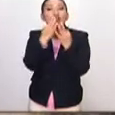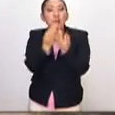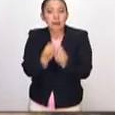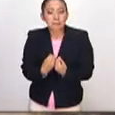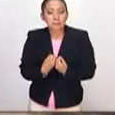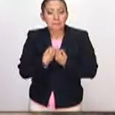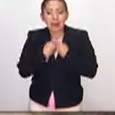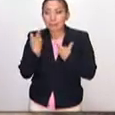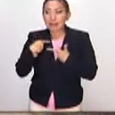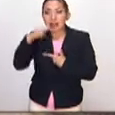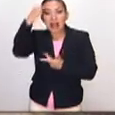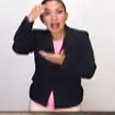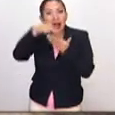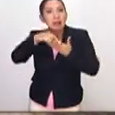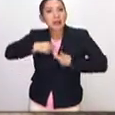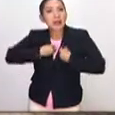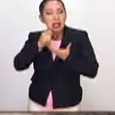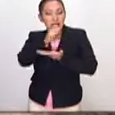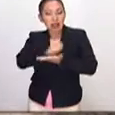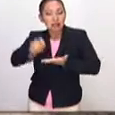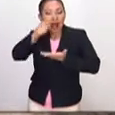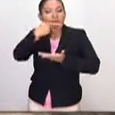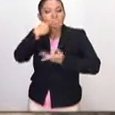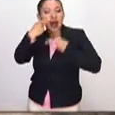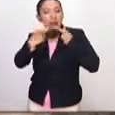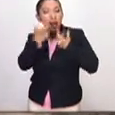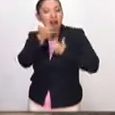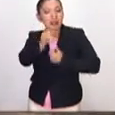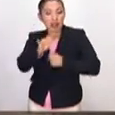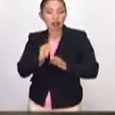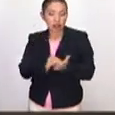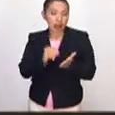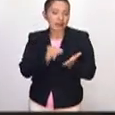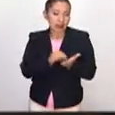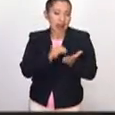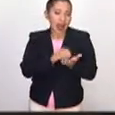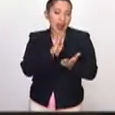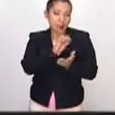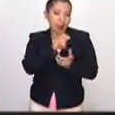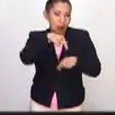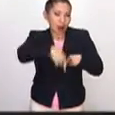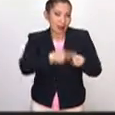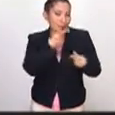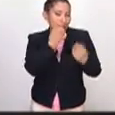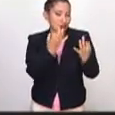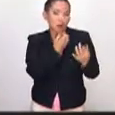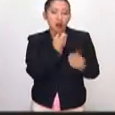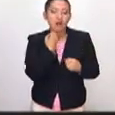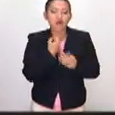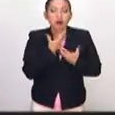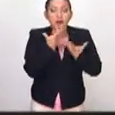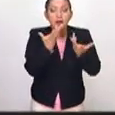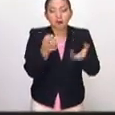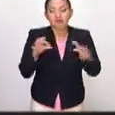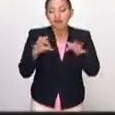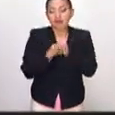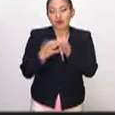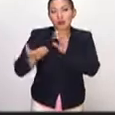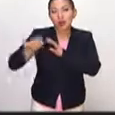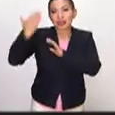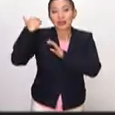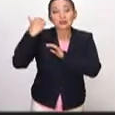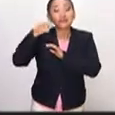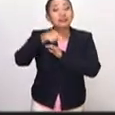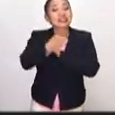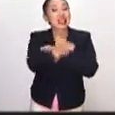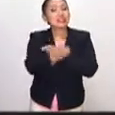La gente pensaba, vivía, escribía, hablaba, y todavía somos muy barrocos nosotros, indudablemente, en estos grandes nexos con el pasado. Y esto era un